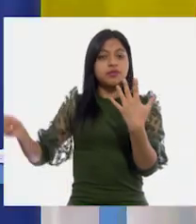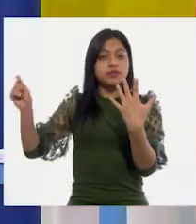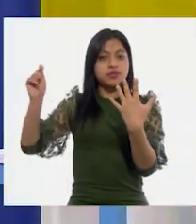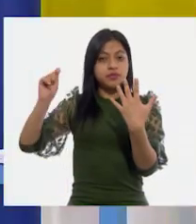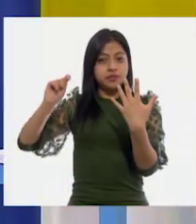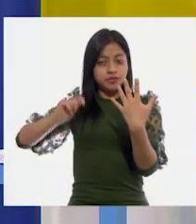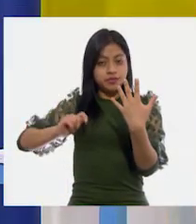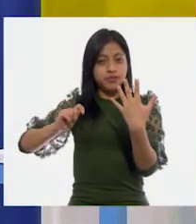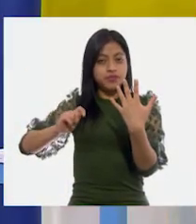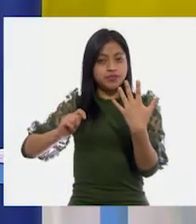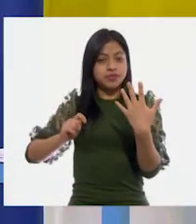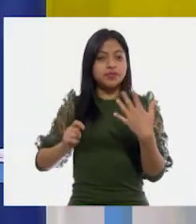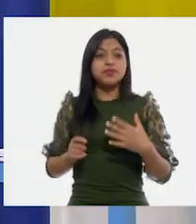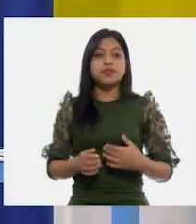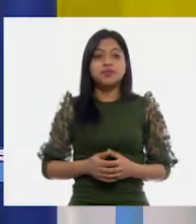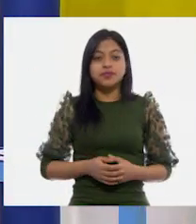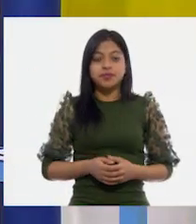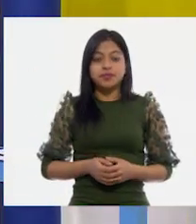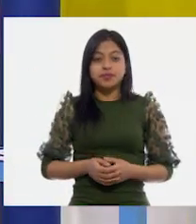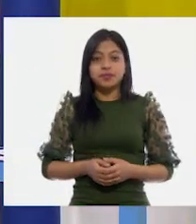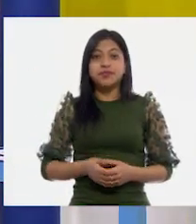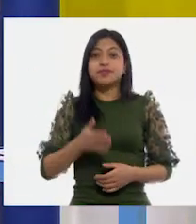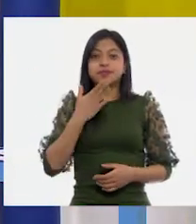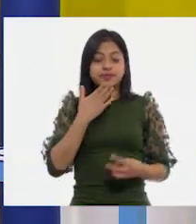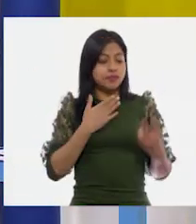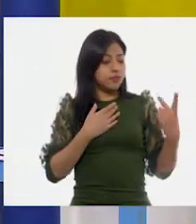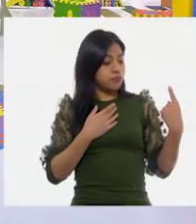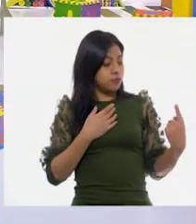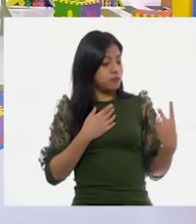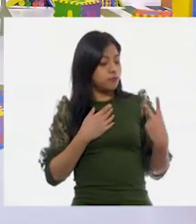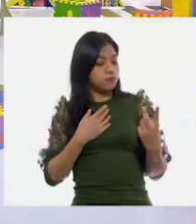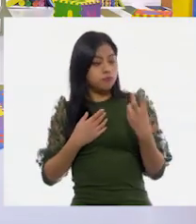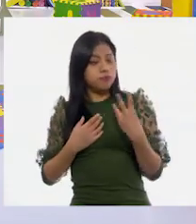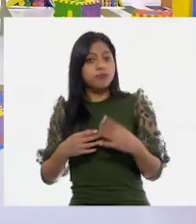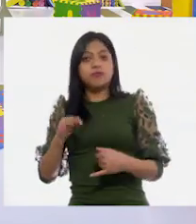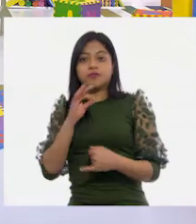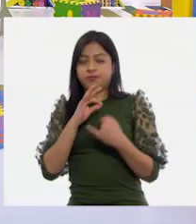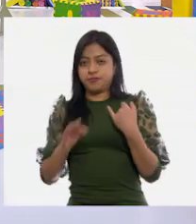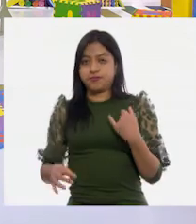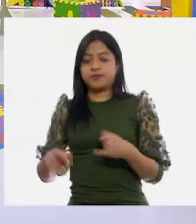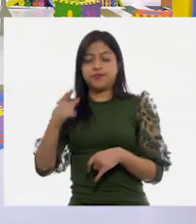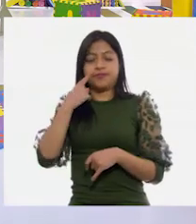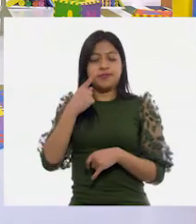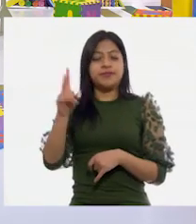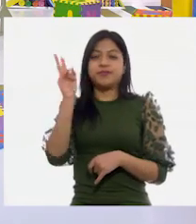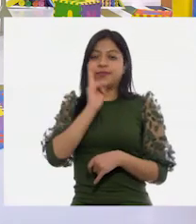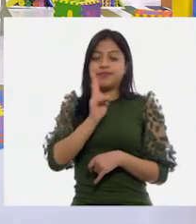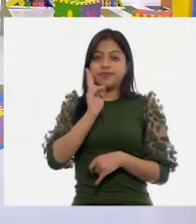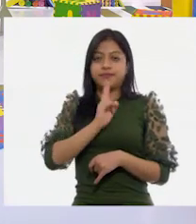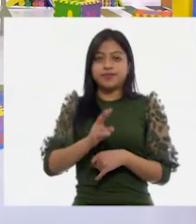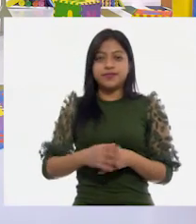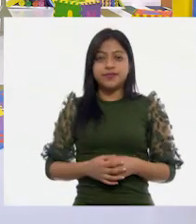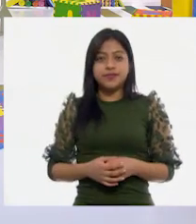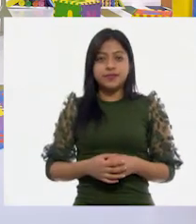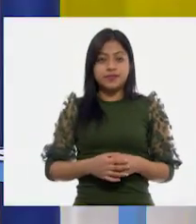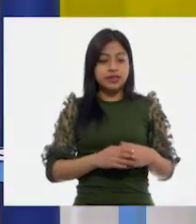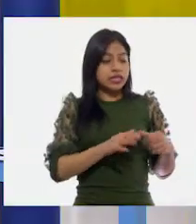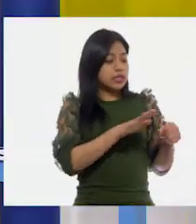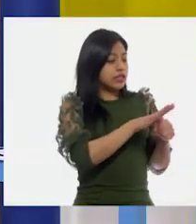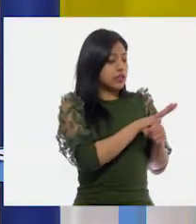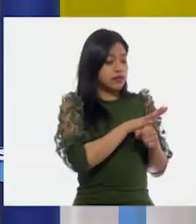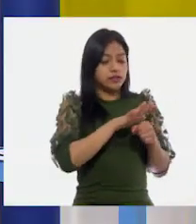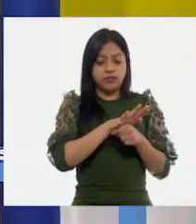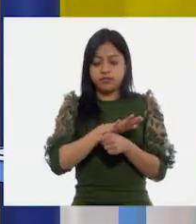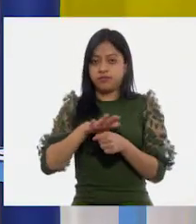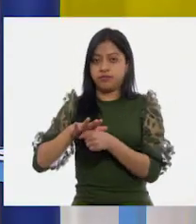Cuatro... Cinco. Y llevamos tres vasos. Nos falta el último vaso, niñas y niños. Vamos a ver... Si quedan igual que los